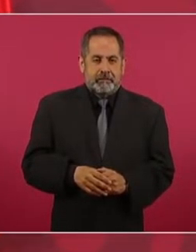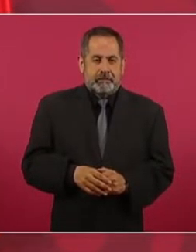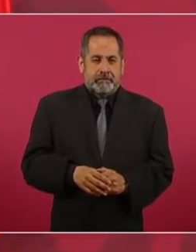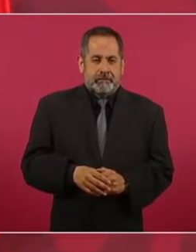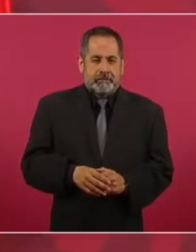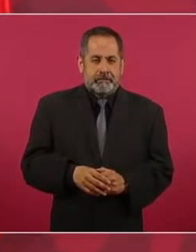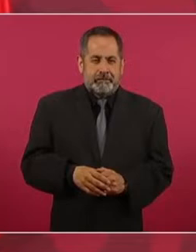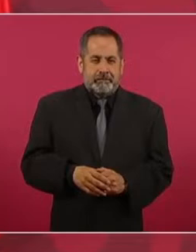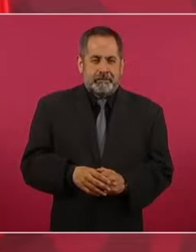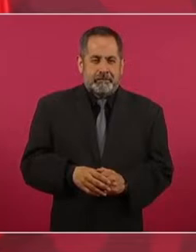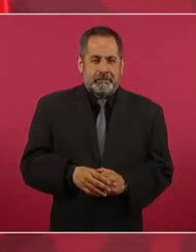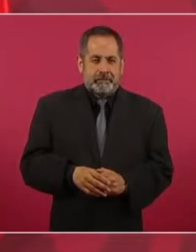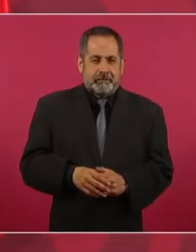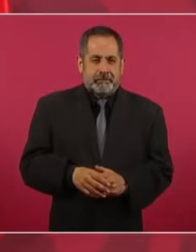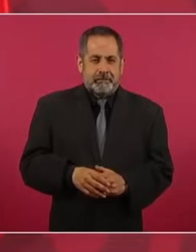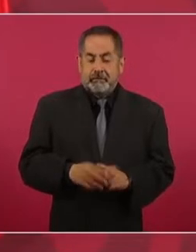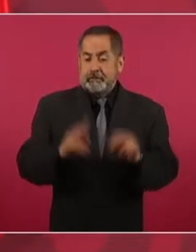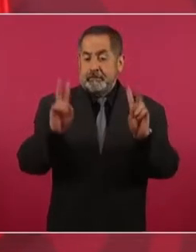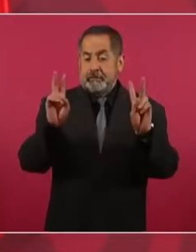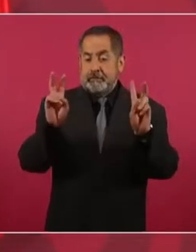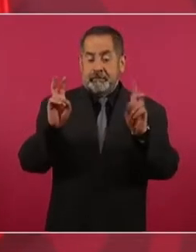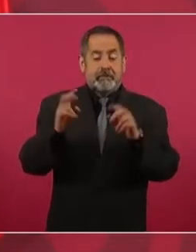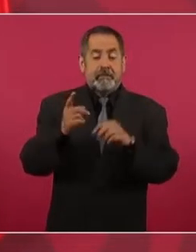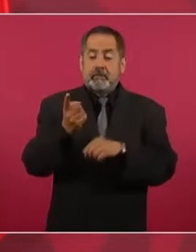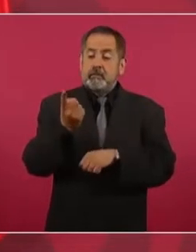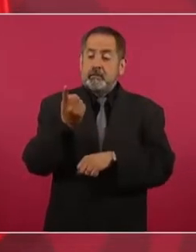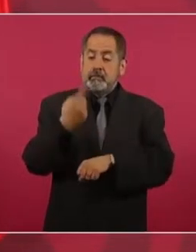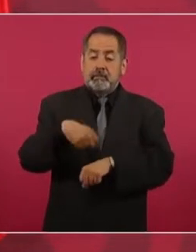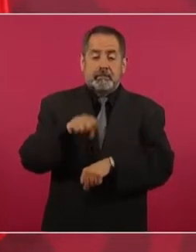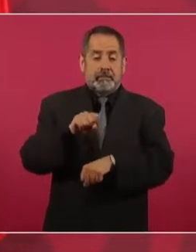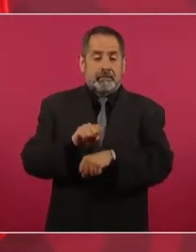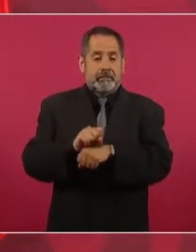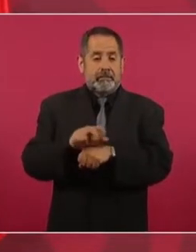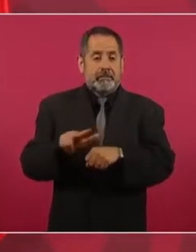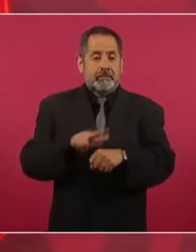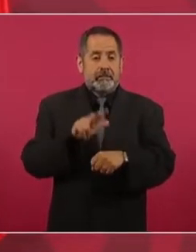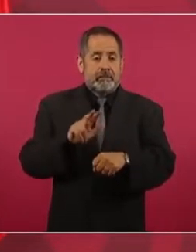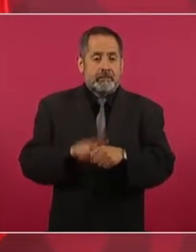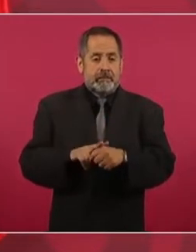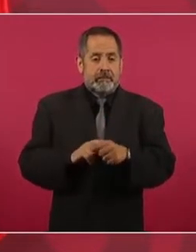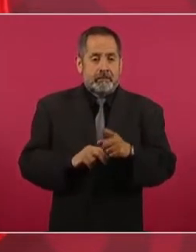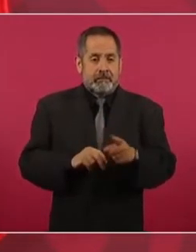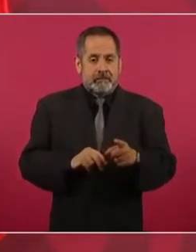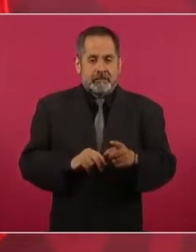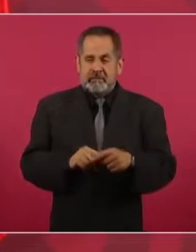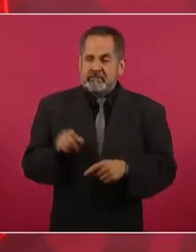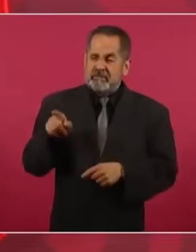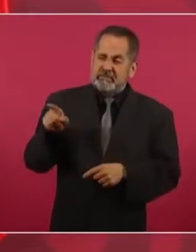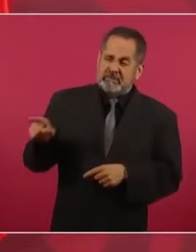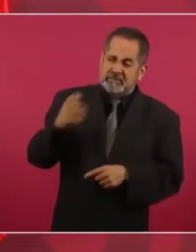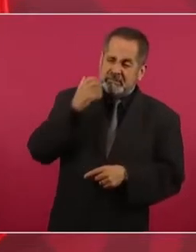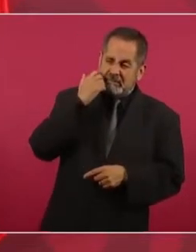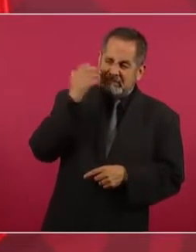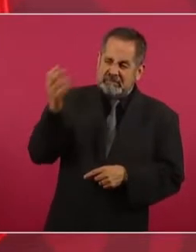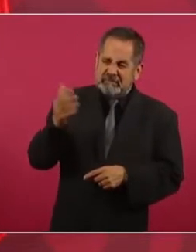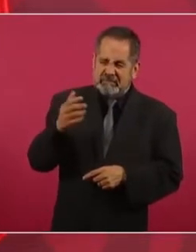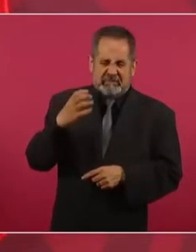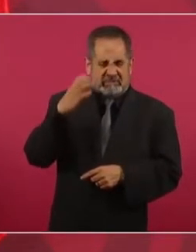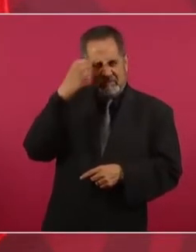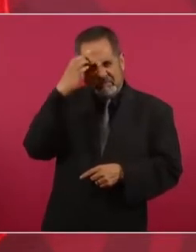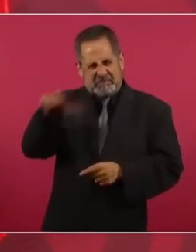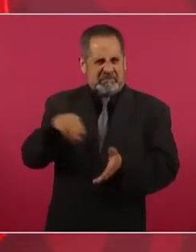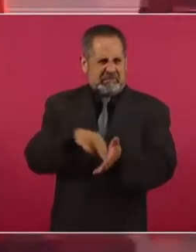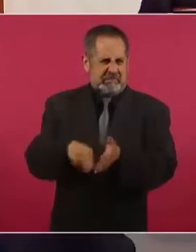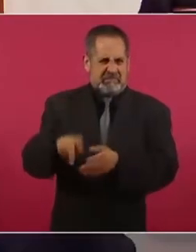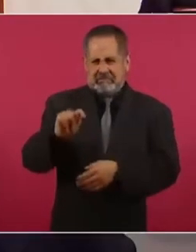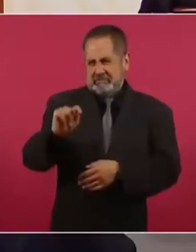Una semana normal de un aspirante a tirano, ese soy yo, ¿no?